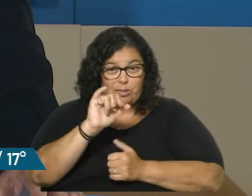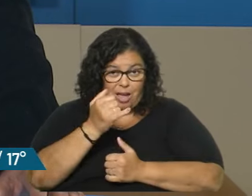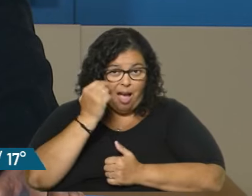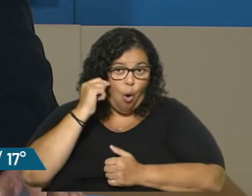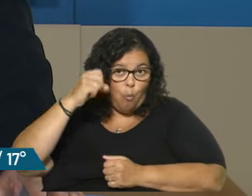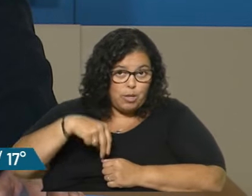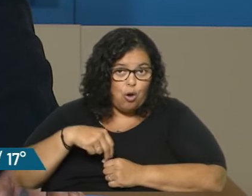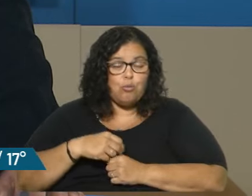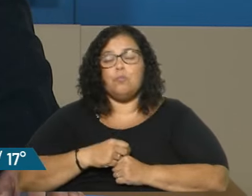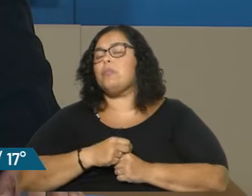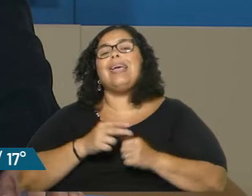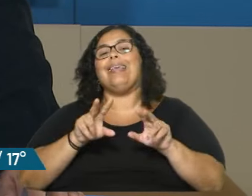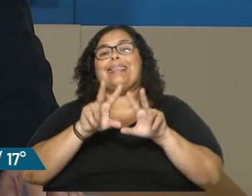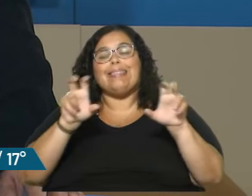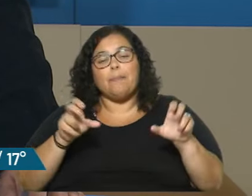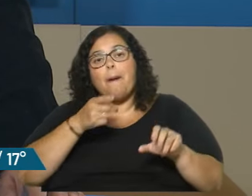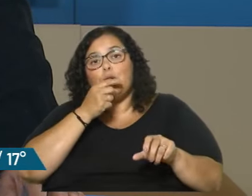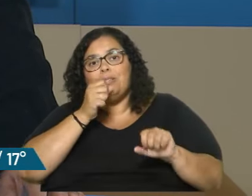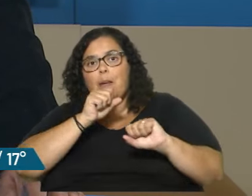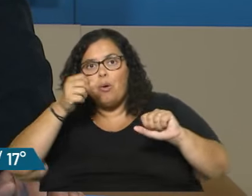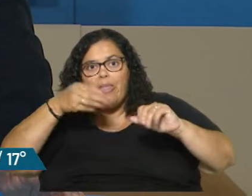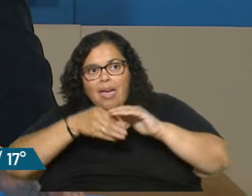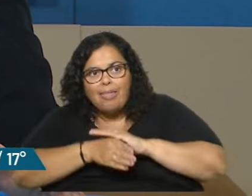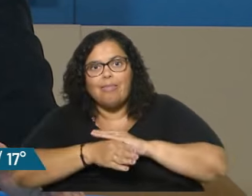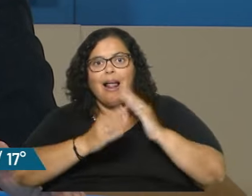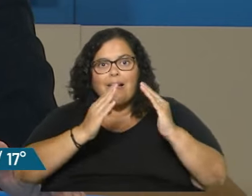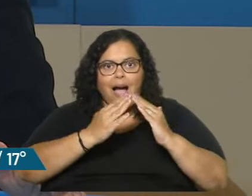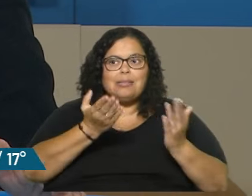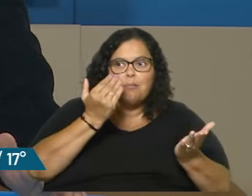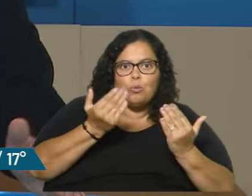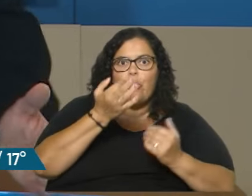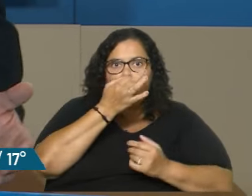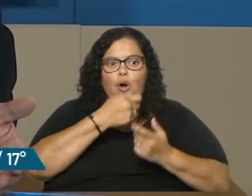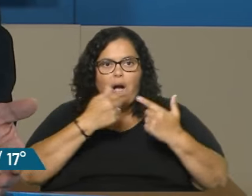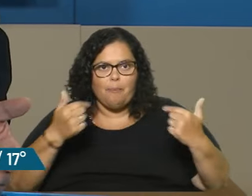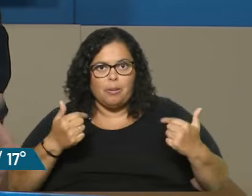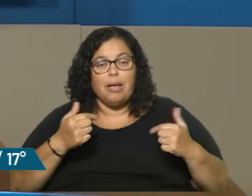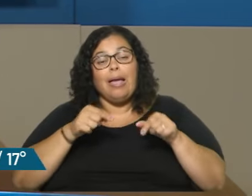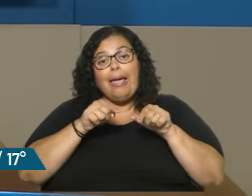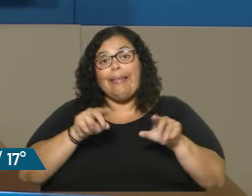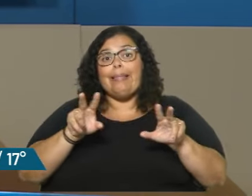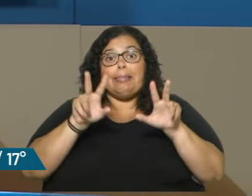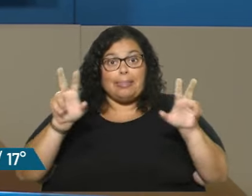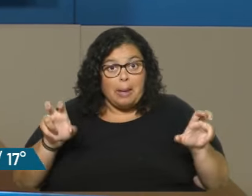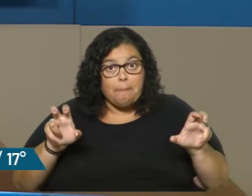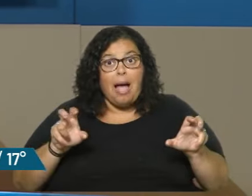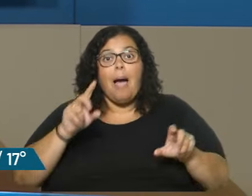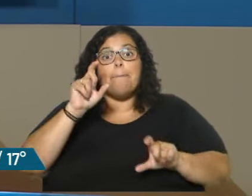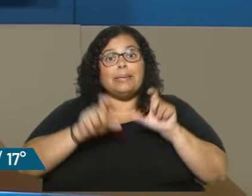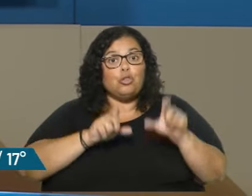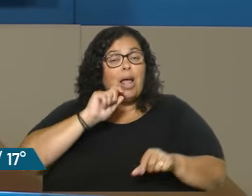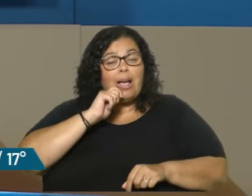el tema de los allanamientos nocturnos, digo, yo creo que en cierta forma, mucha gente no le gusta